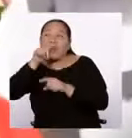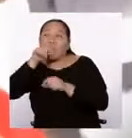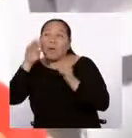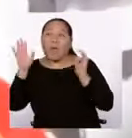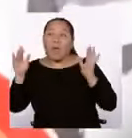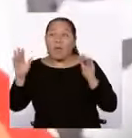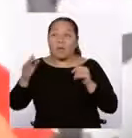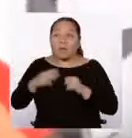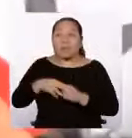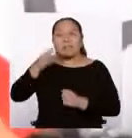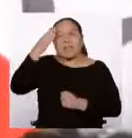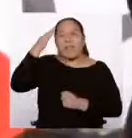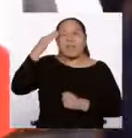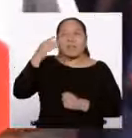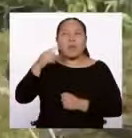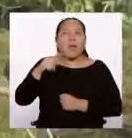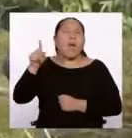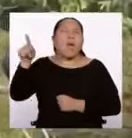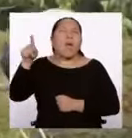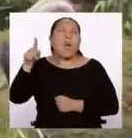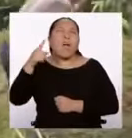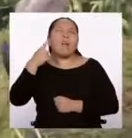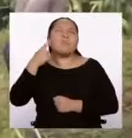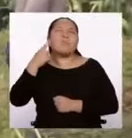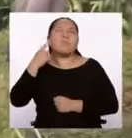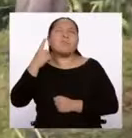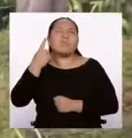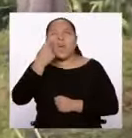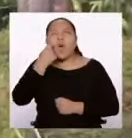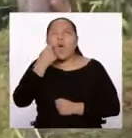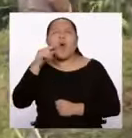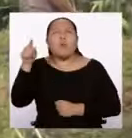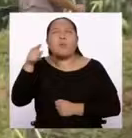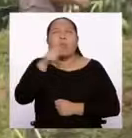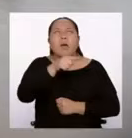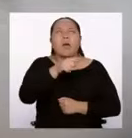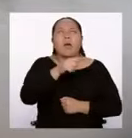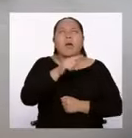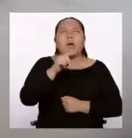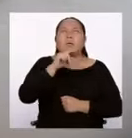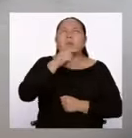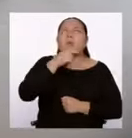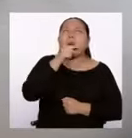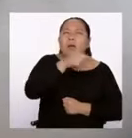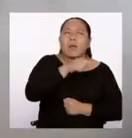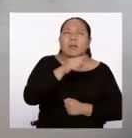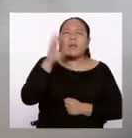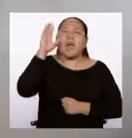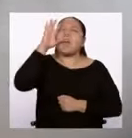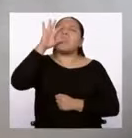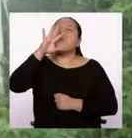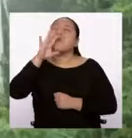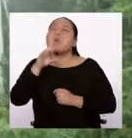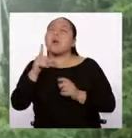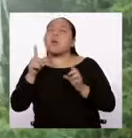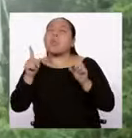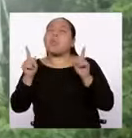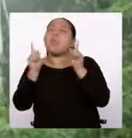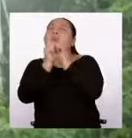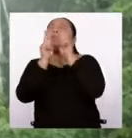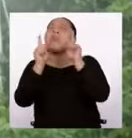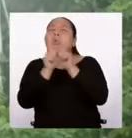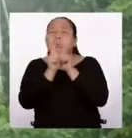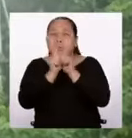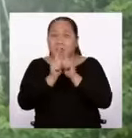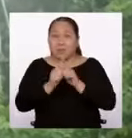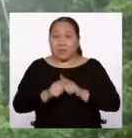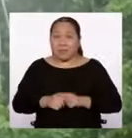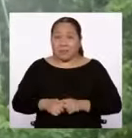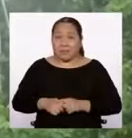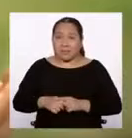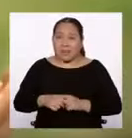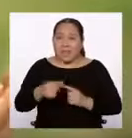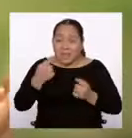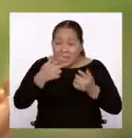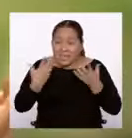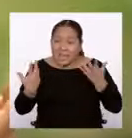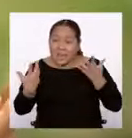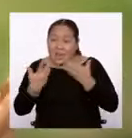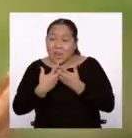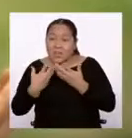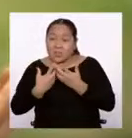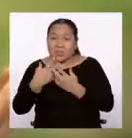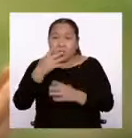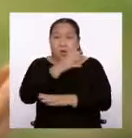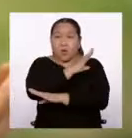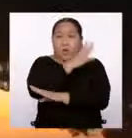si es macho o hembra, si está buscando pareja. Y todo ese conocimiento, toda esa relación que se tiene con el bosque,